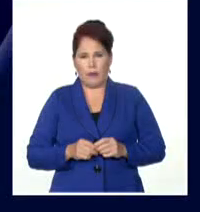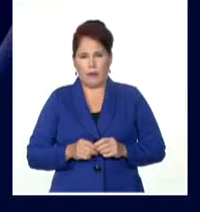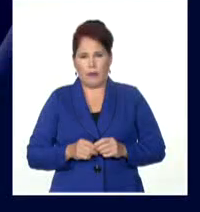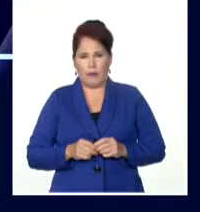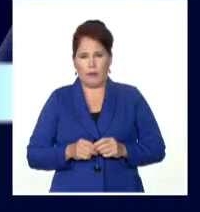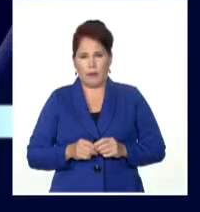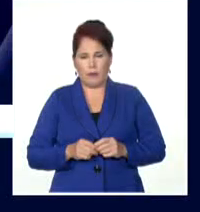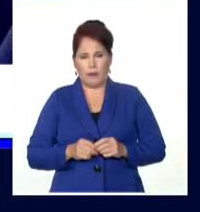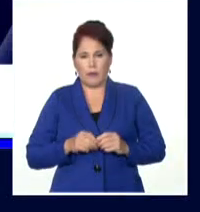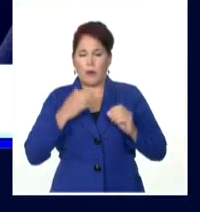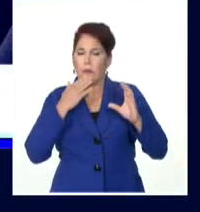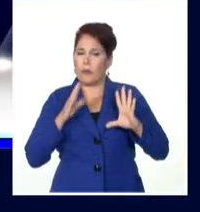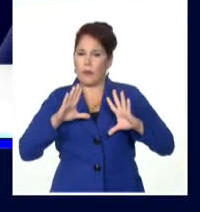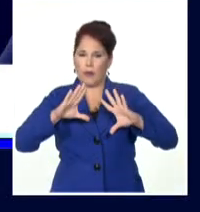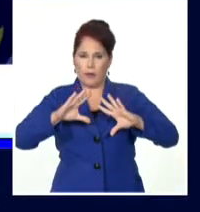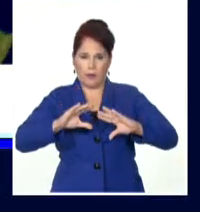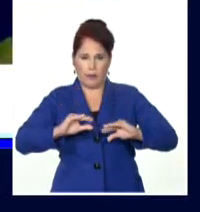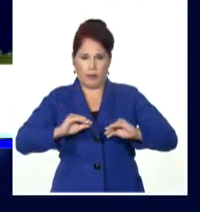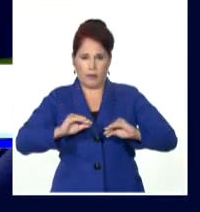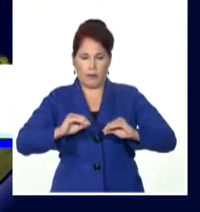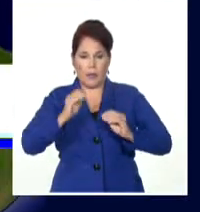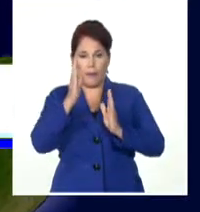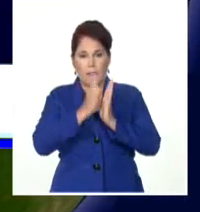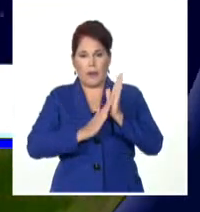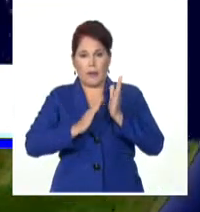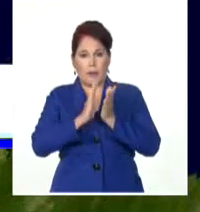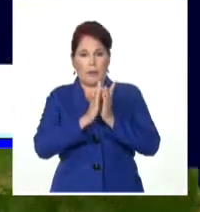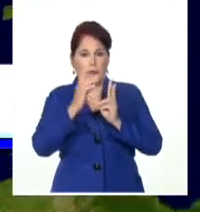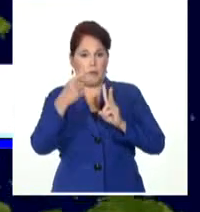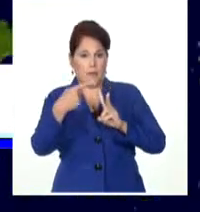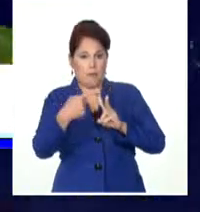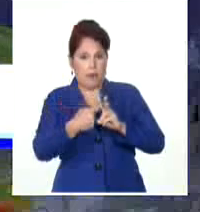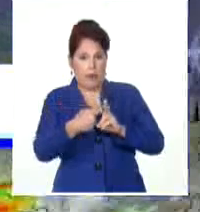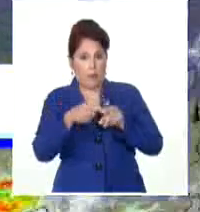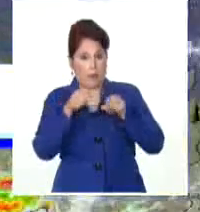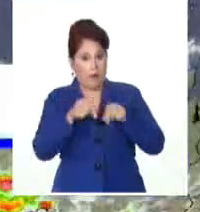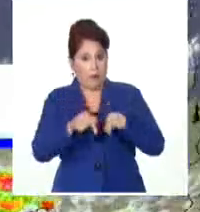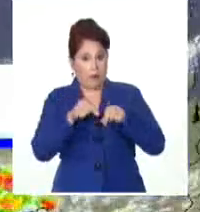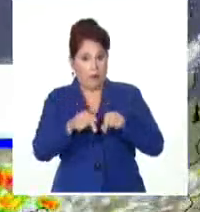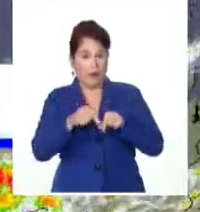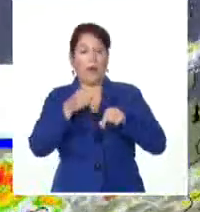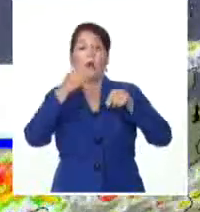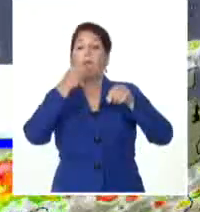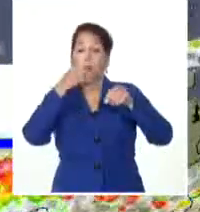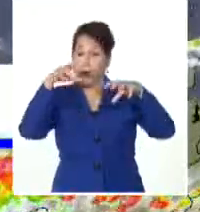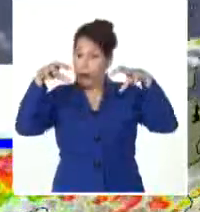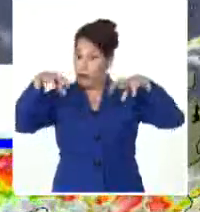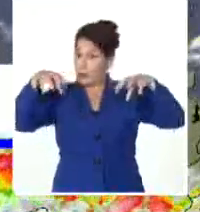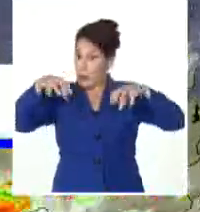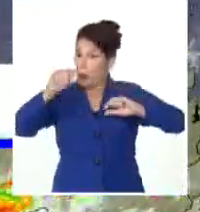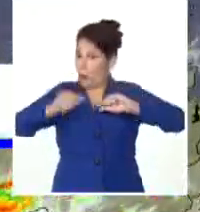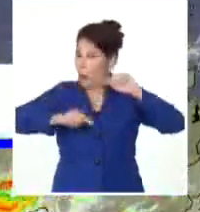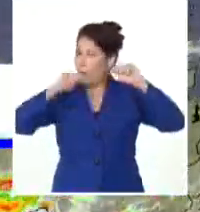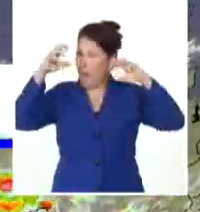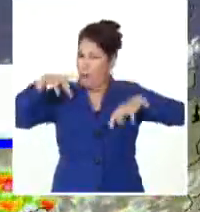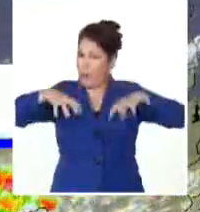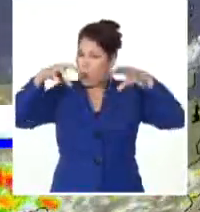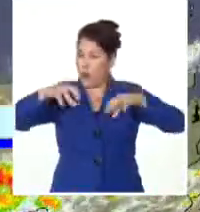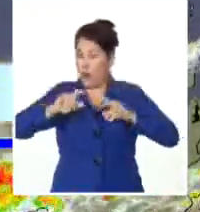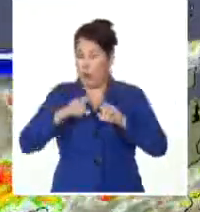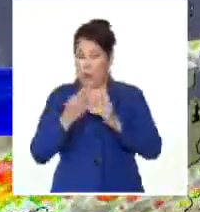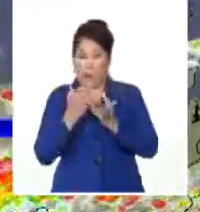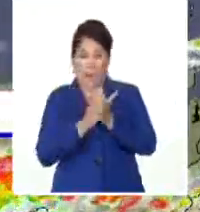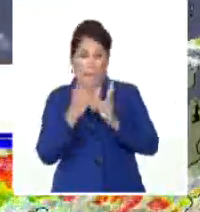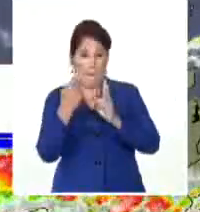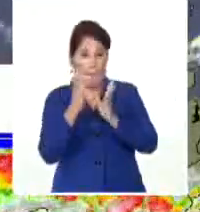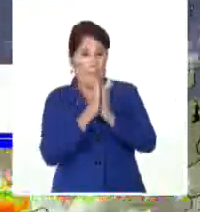Buenas noches, vamos avanzando este mes de mayo y poco a poco va la probabilidad de lluvias incrementándose durante horas de la tarde